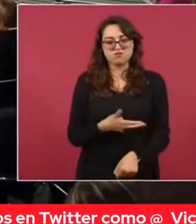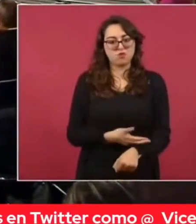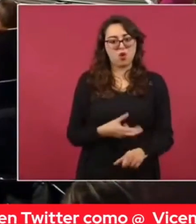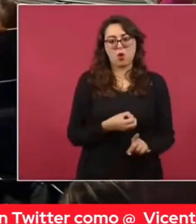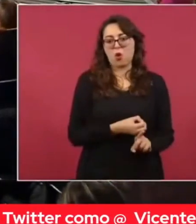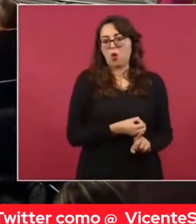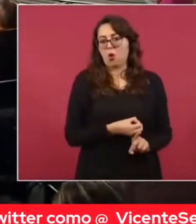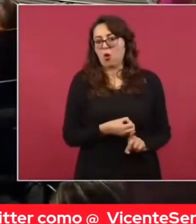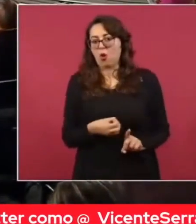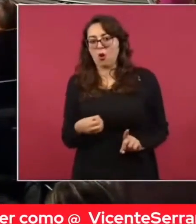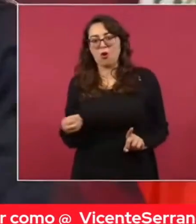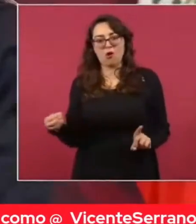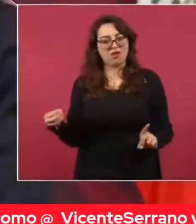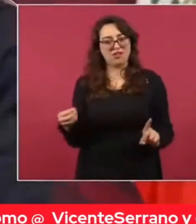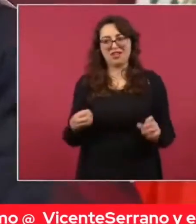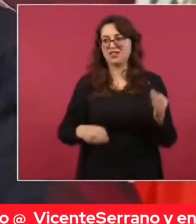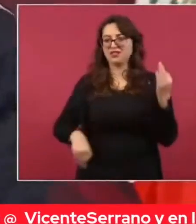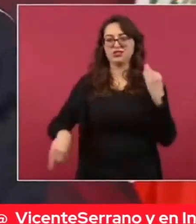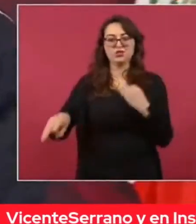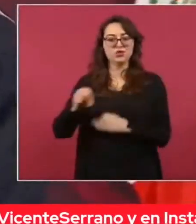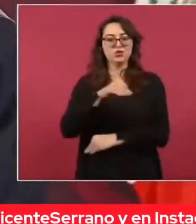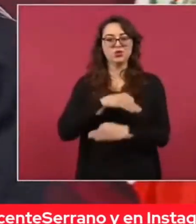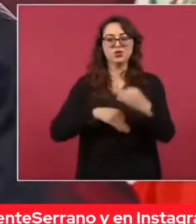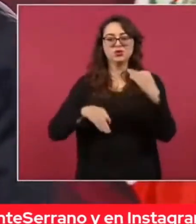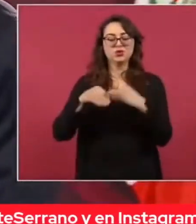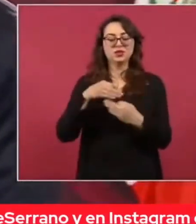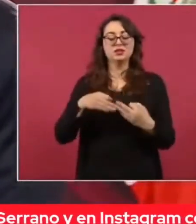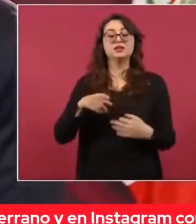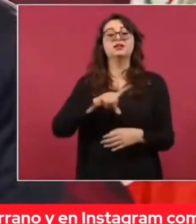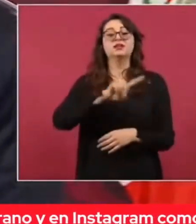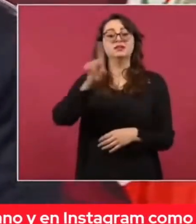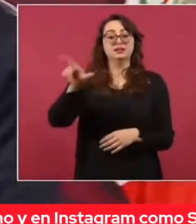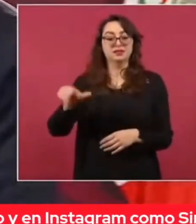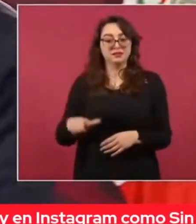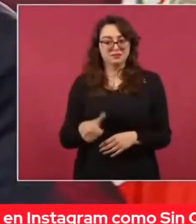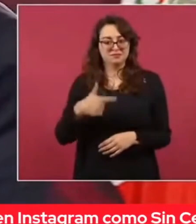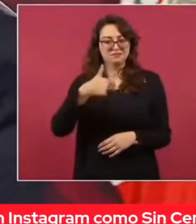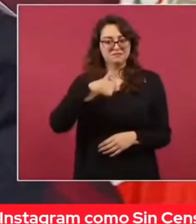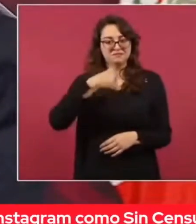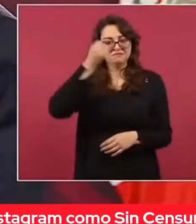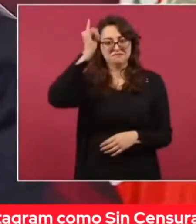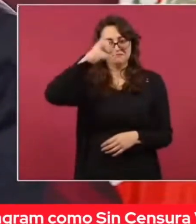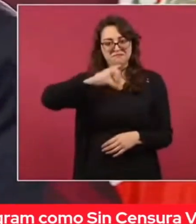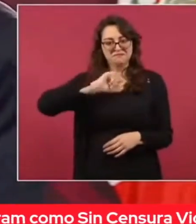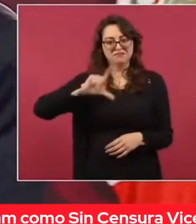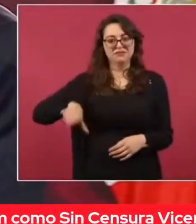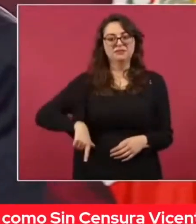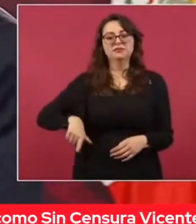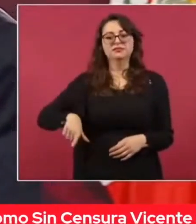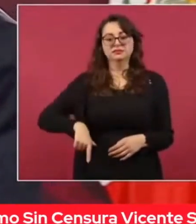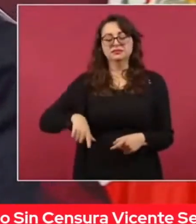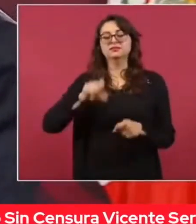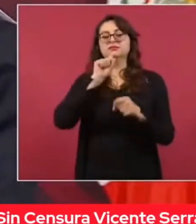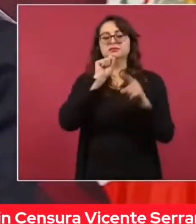de gobierno en ese entonces una entrevista con Gutiérrez vivó